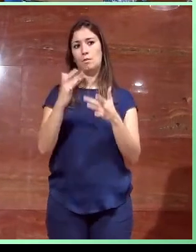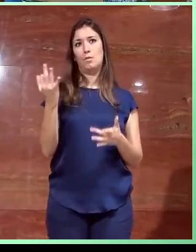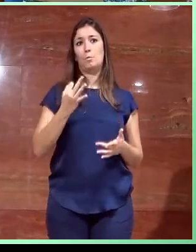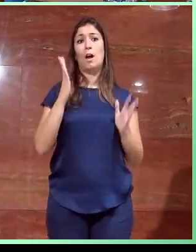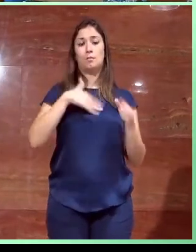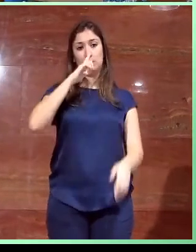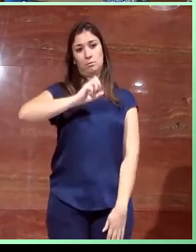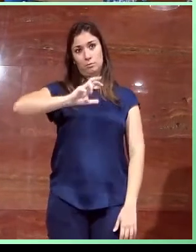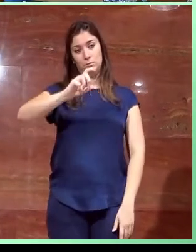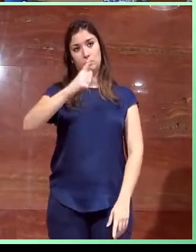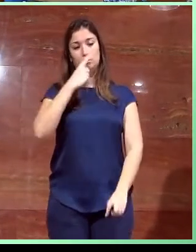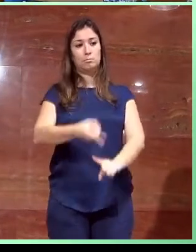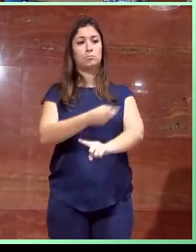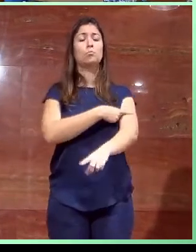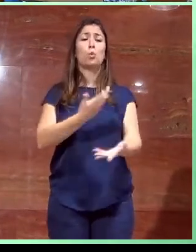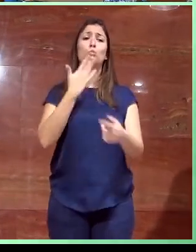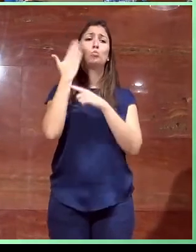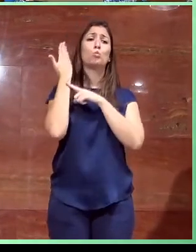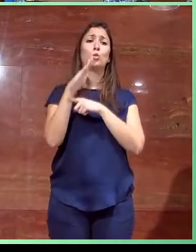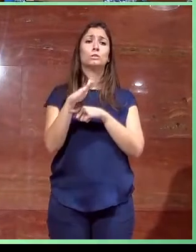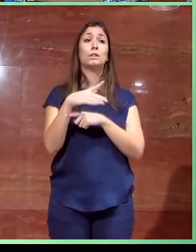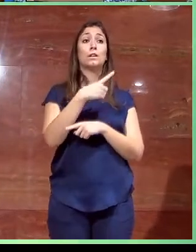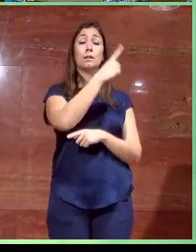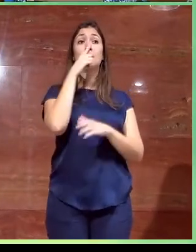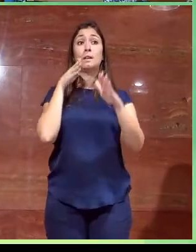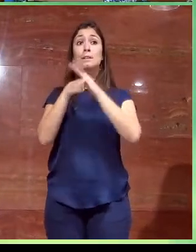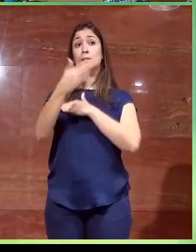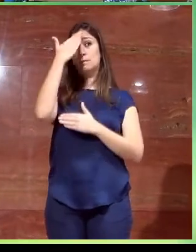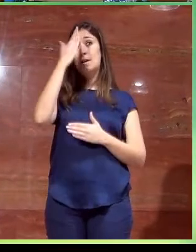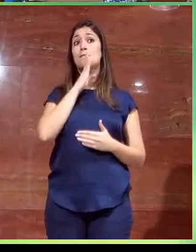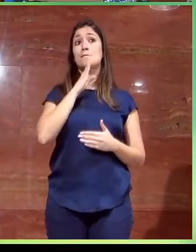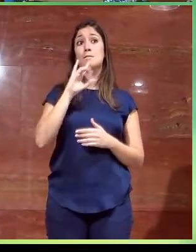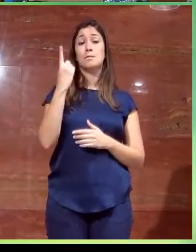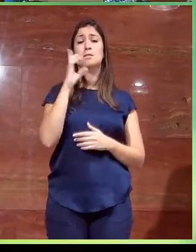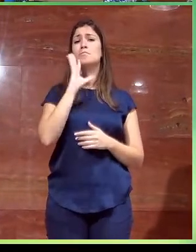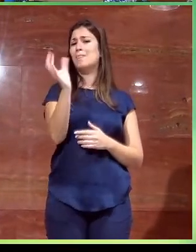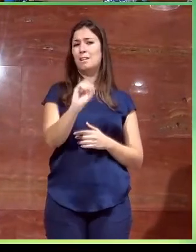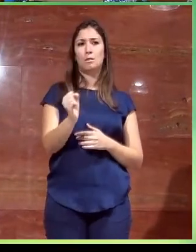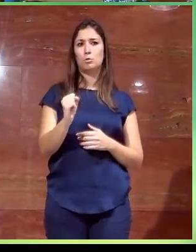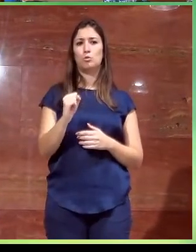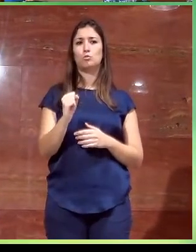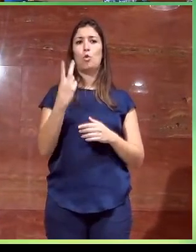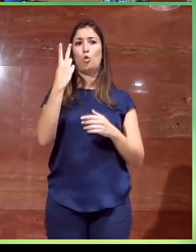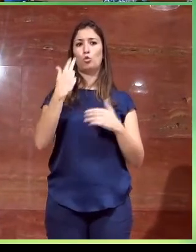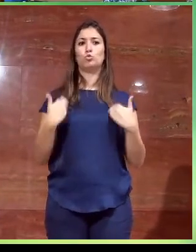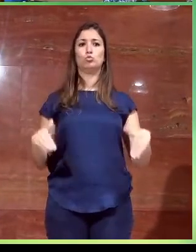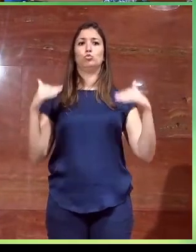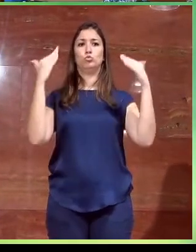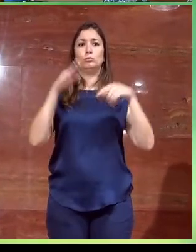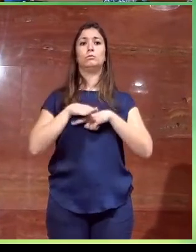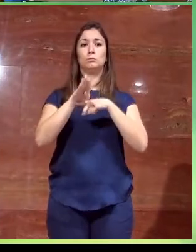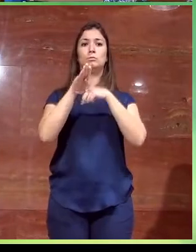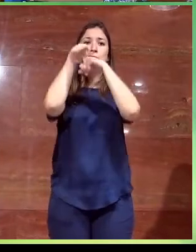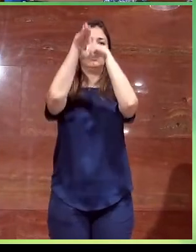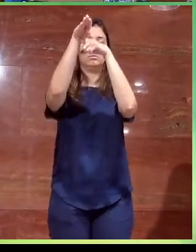excesivas y bueno, pues hacemos una propuesta aquí en el vestíbulo de entrada, ¿no?, en este magnífico vestíbulo a dos alturas, este era el